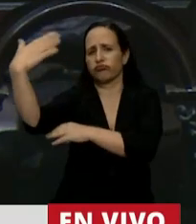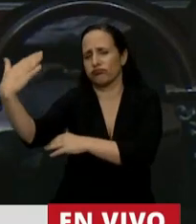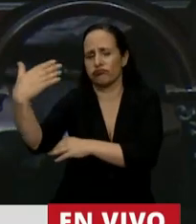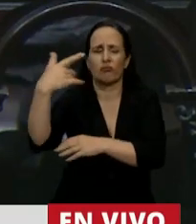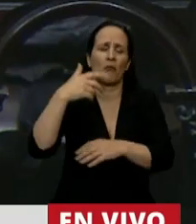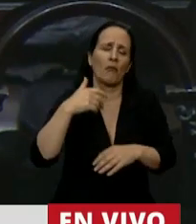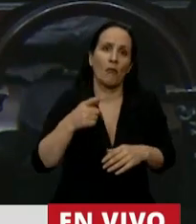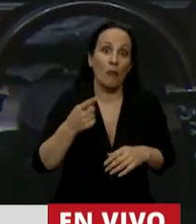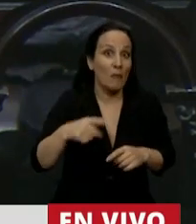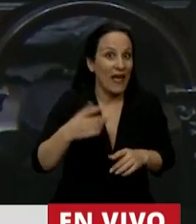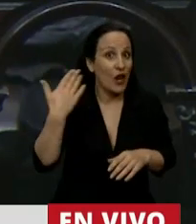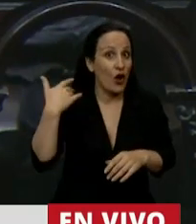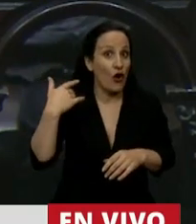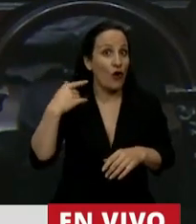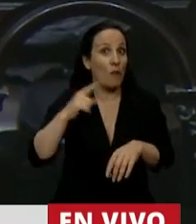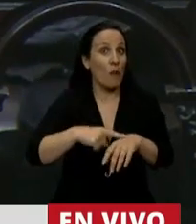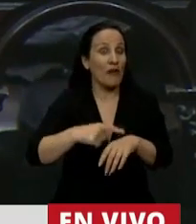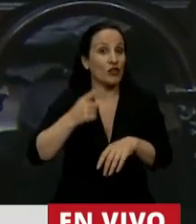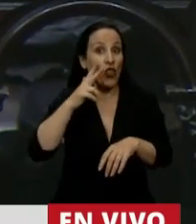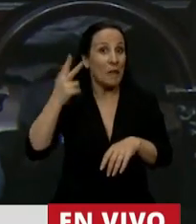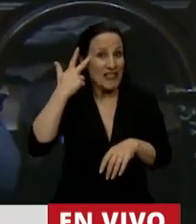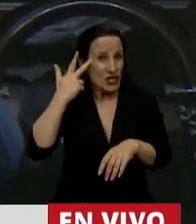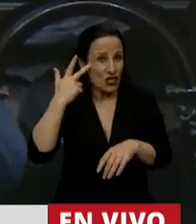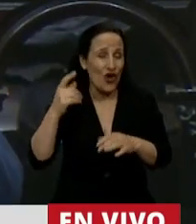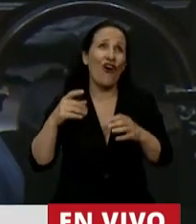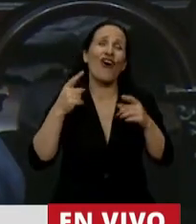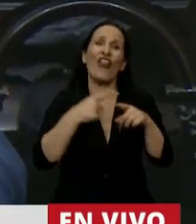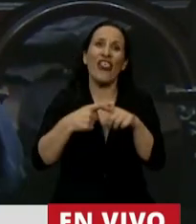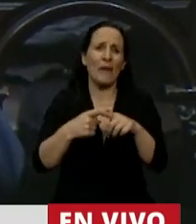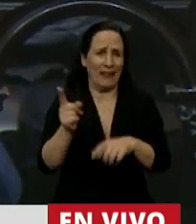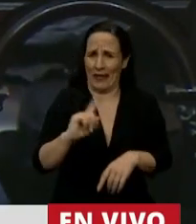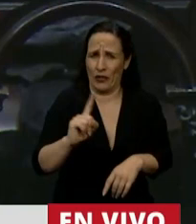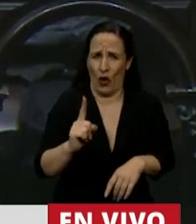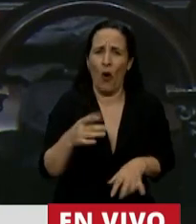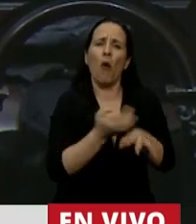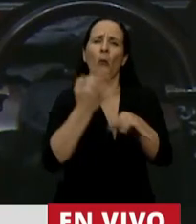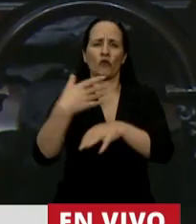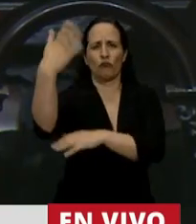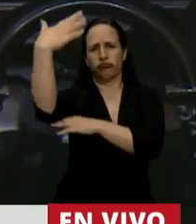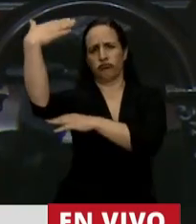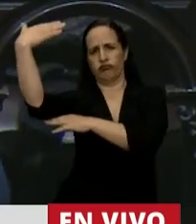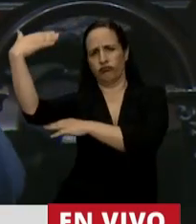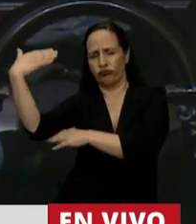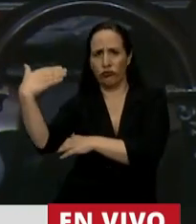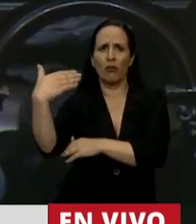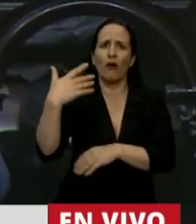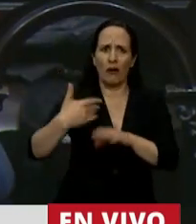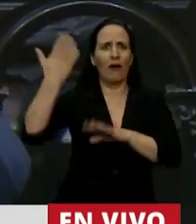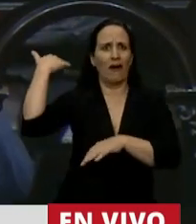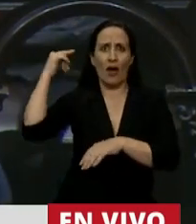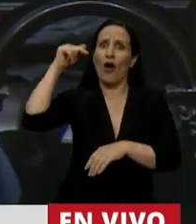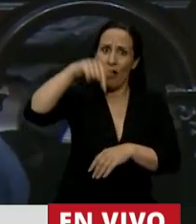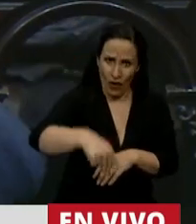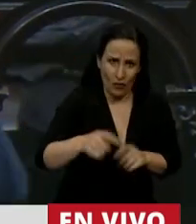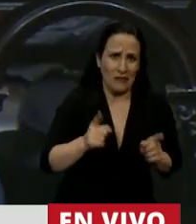pero créanme, no hubo debate. El debate fue con especialistas, con profesionales, ocurrió y ocurre